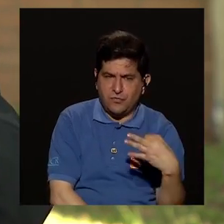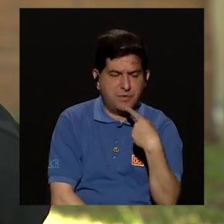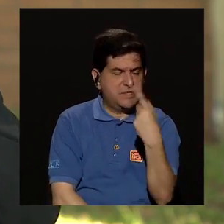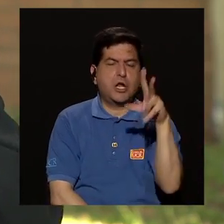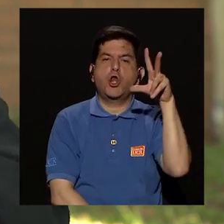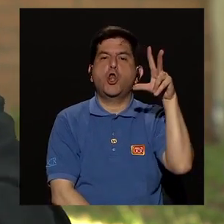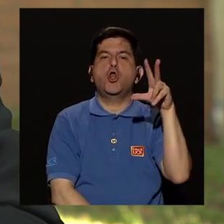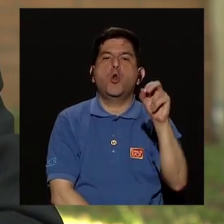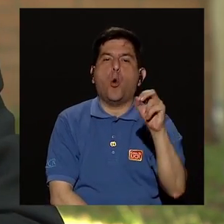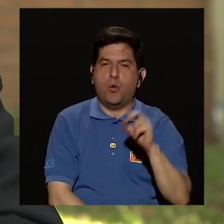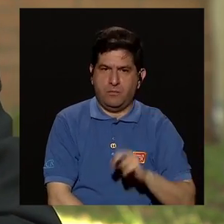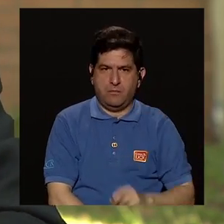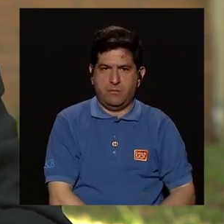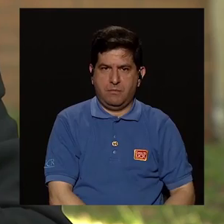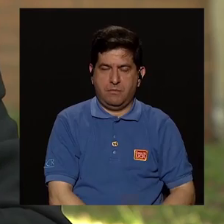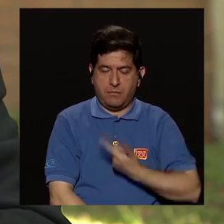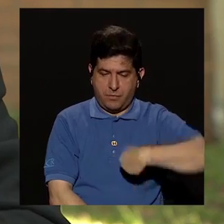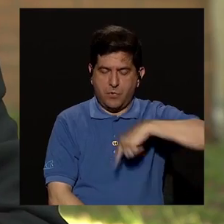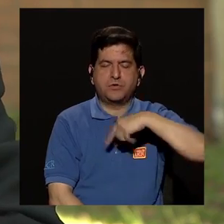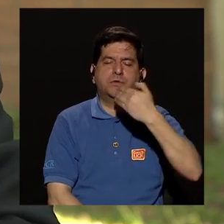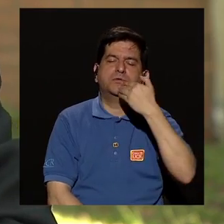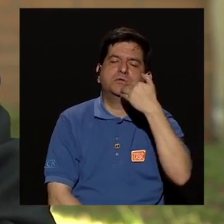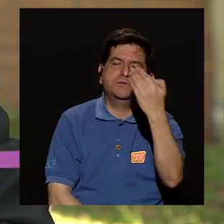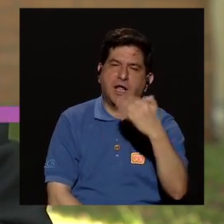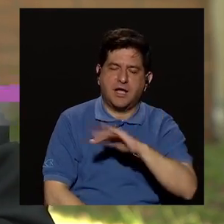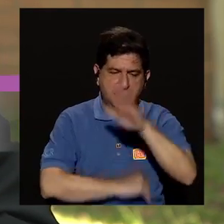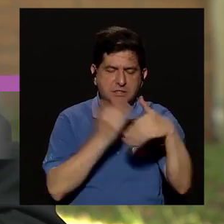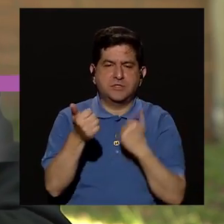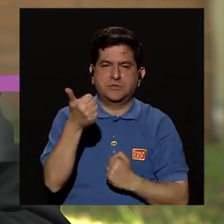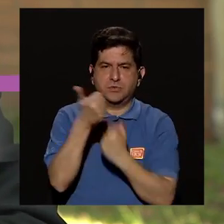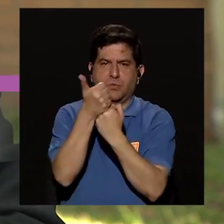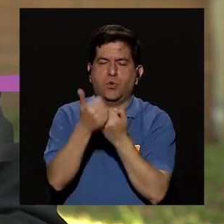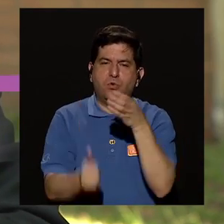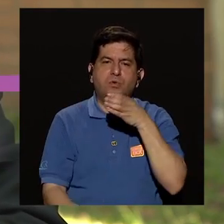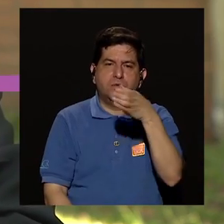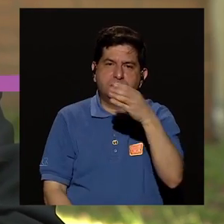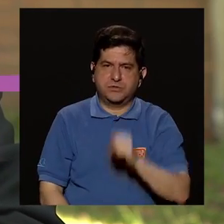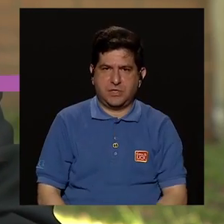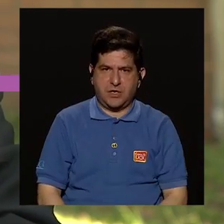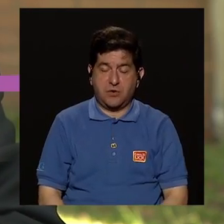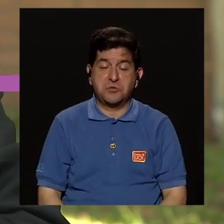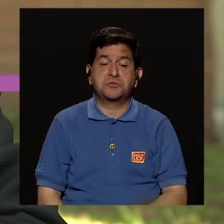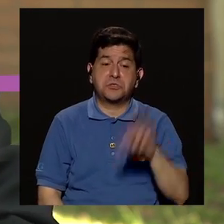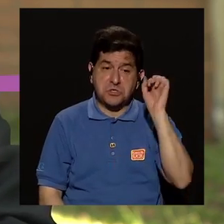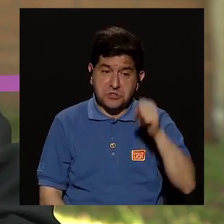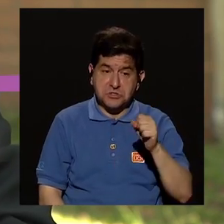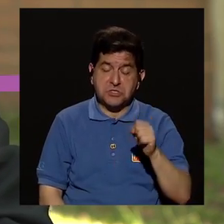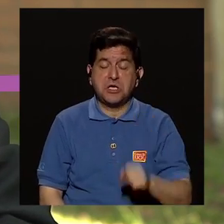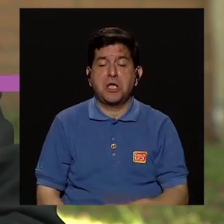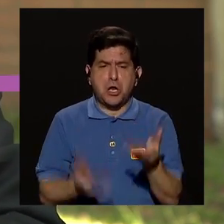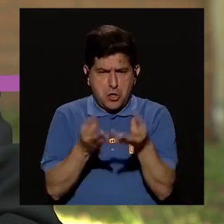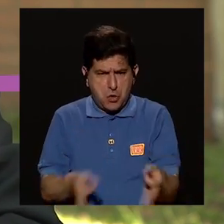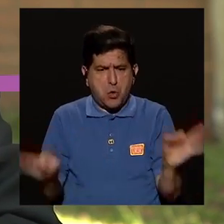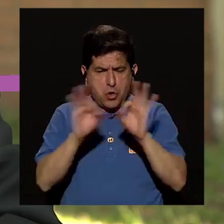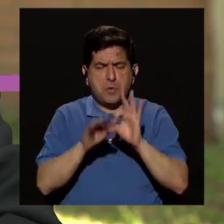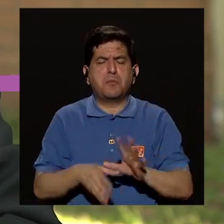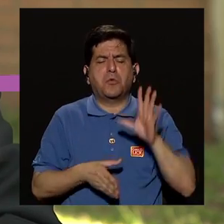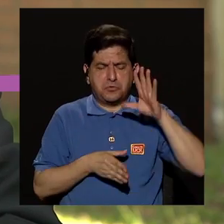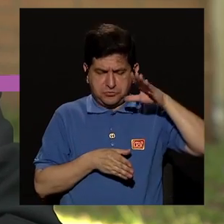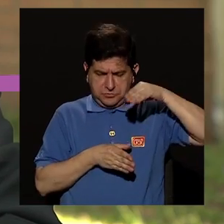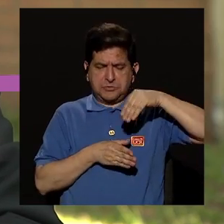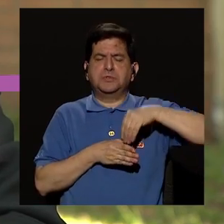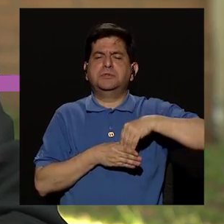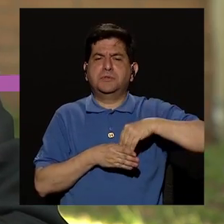firme y decir no está bien nosotros agradecemos todo el apoyo los consejos etcétera tomaremos los que veamos más importantes